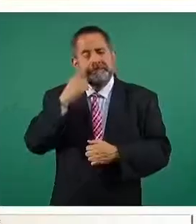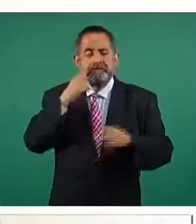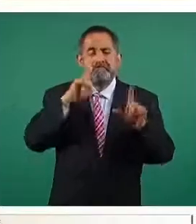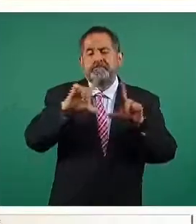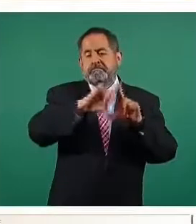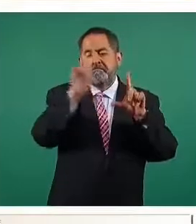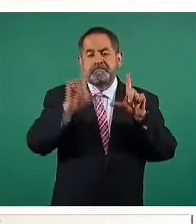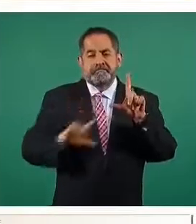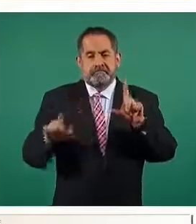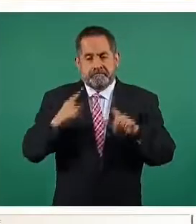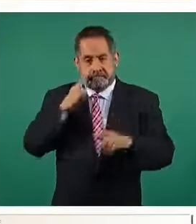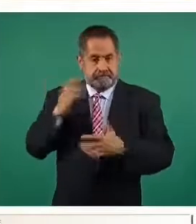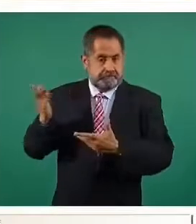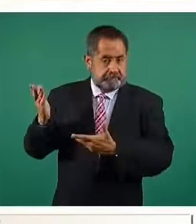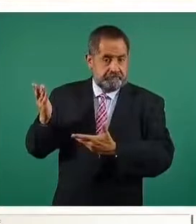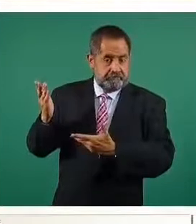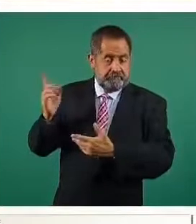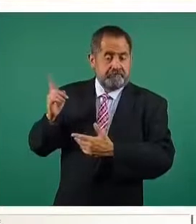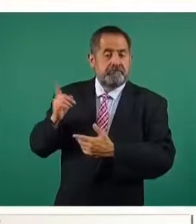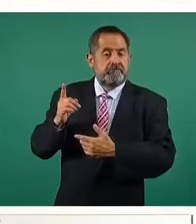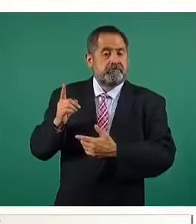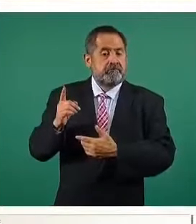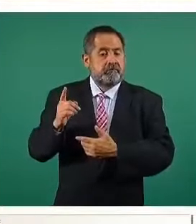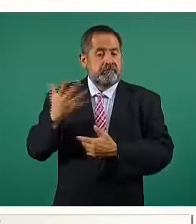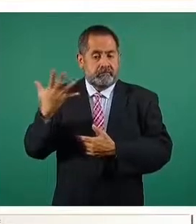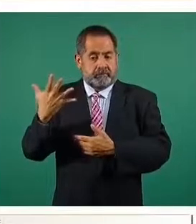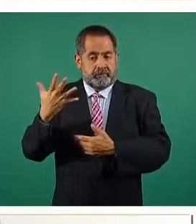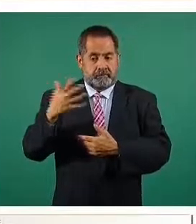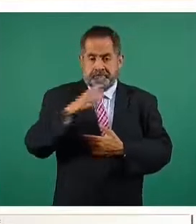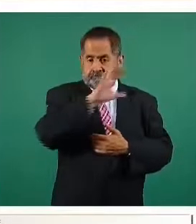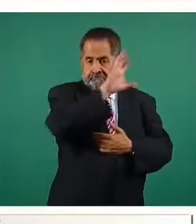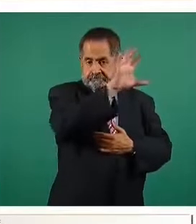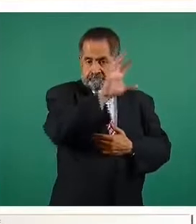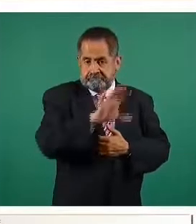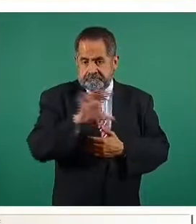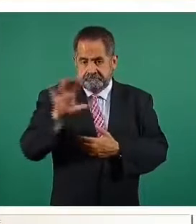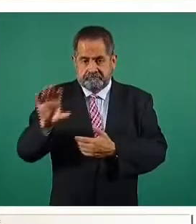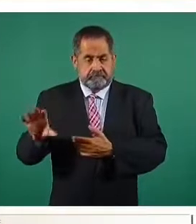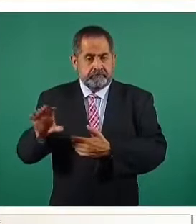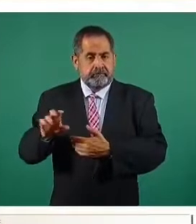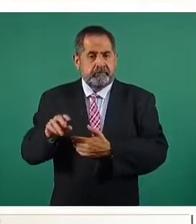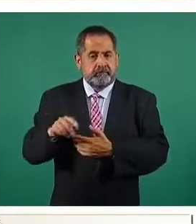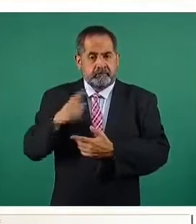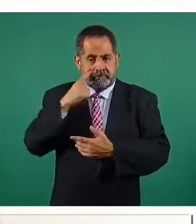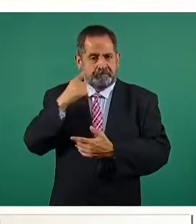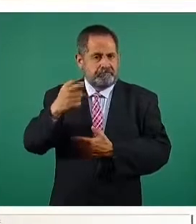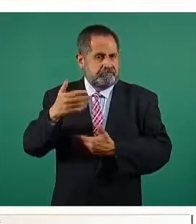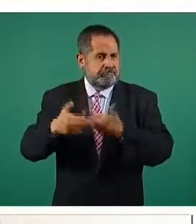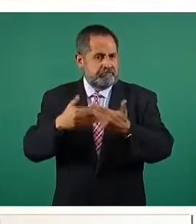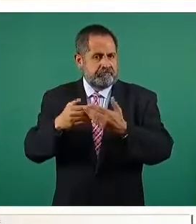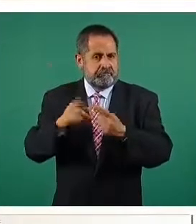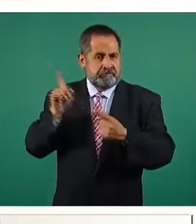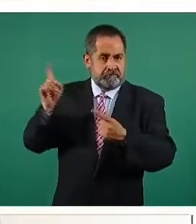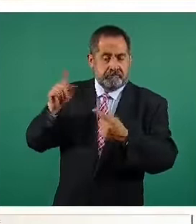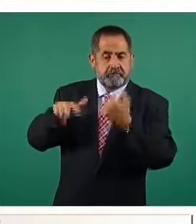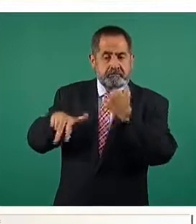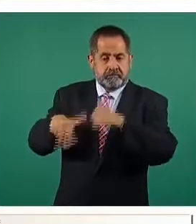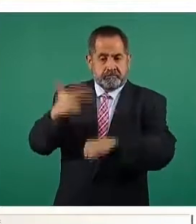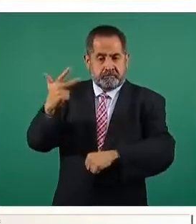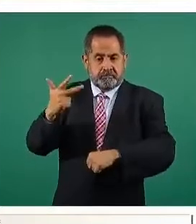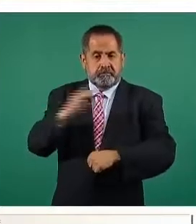en cinco regiones. La región noroeste, que son 13